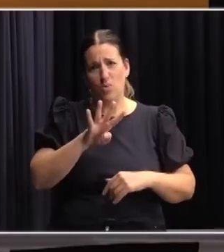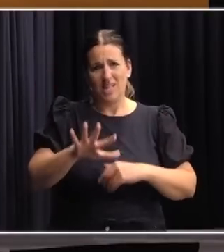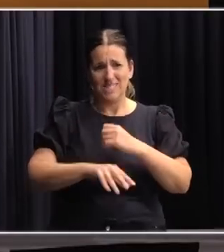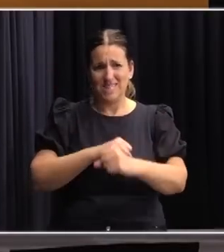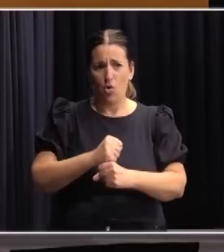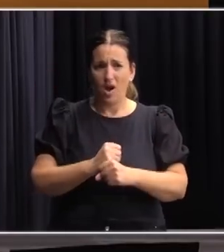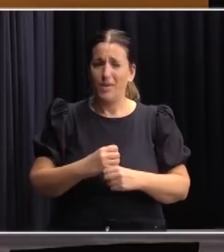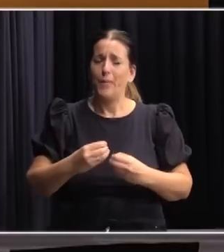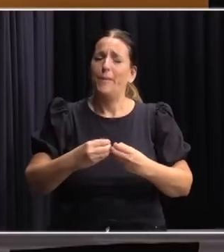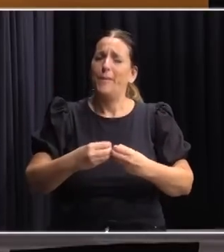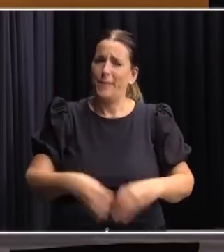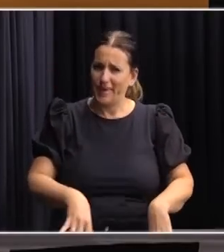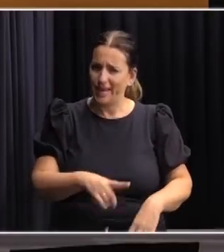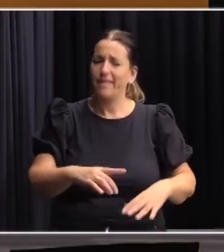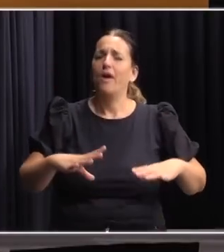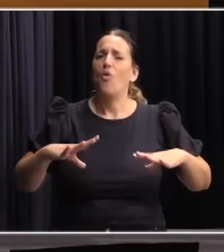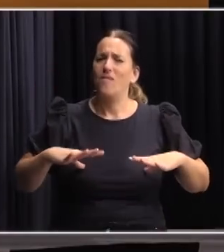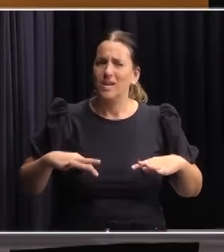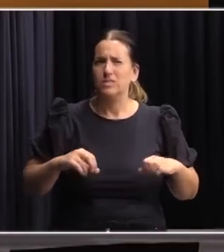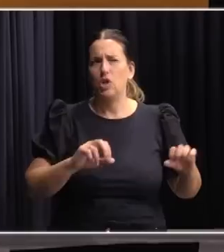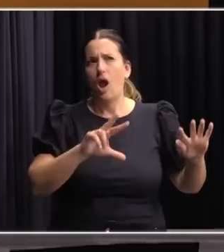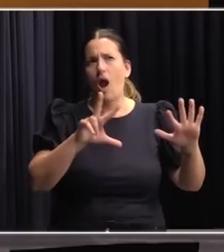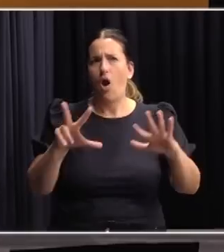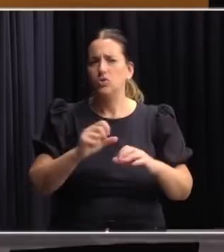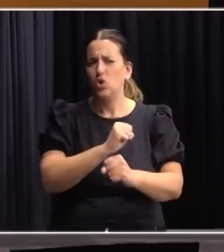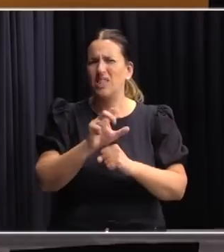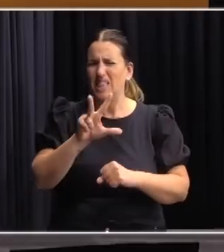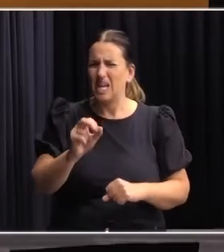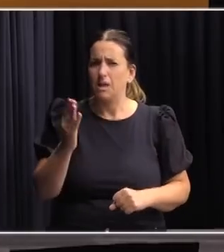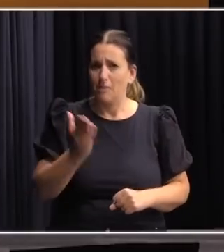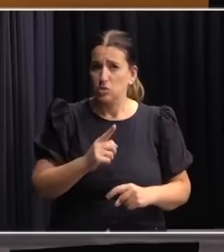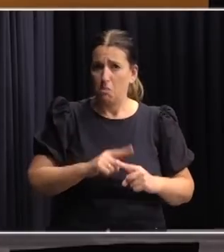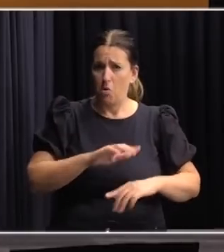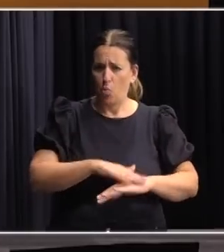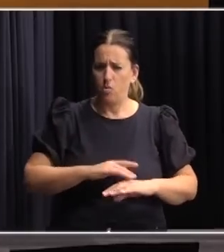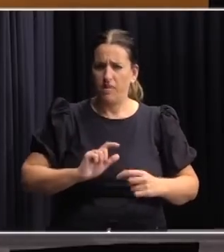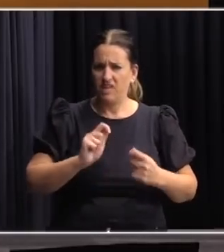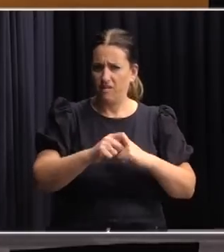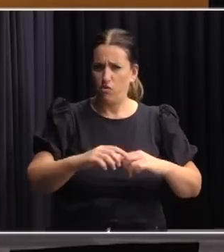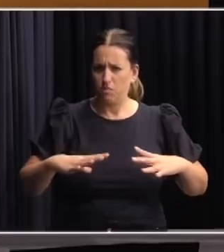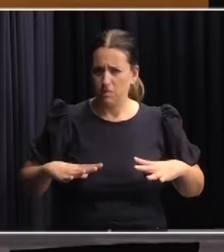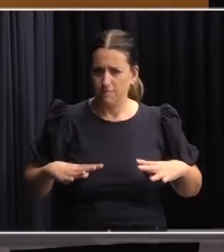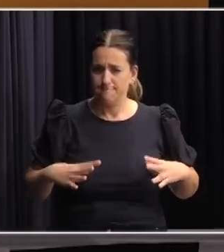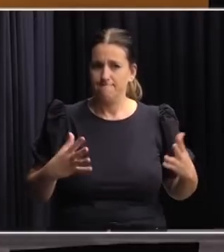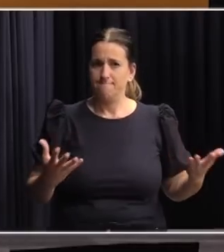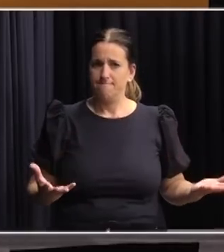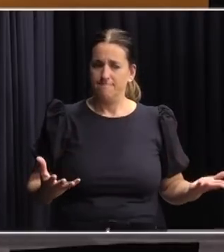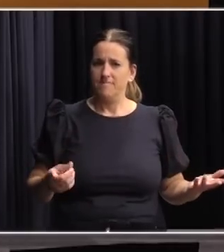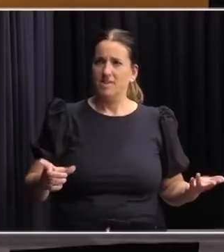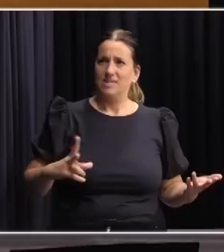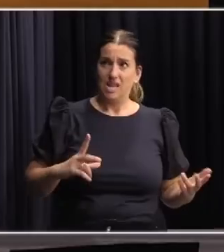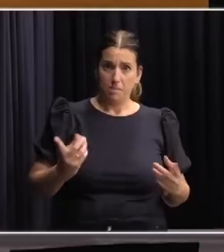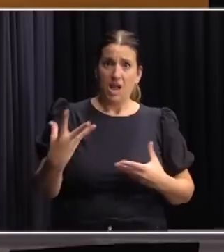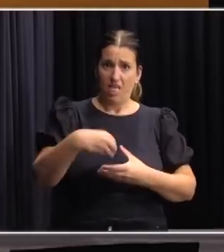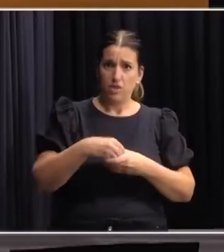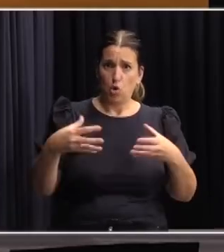iban a tener una pérdida en sus jubilaciones de entre un 8 y hasta un 30%. ¿Qué se le responde a una persona que también integró